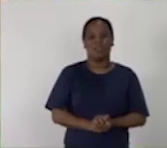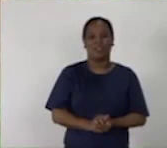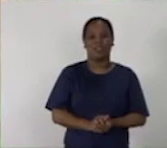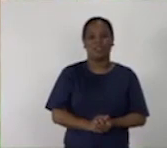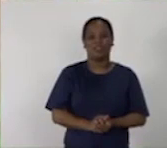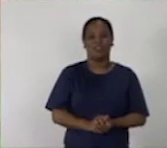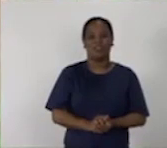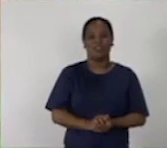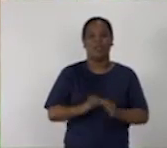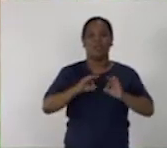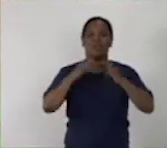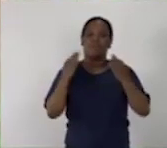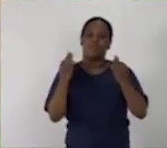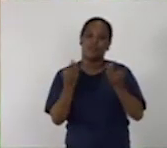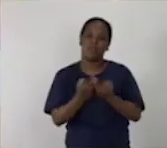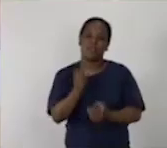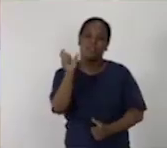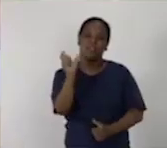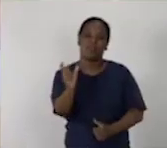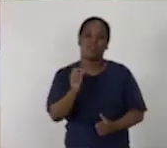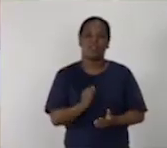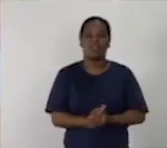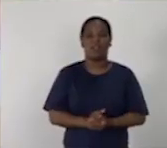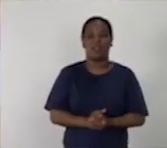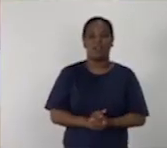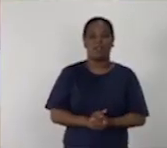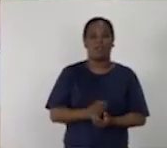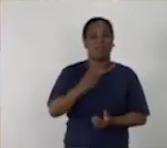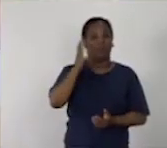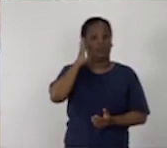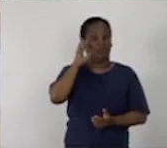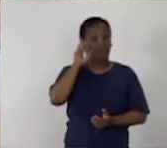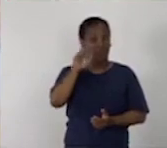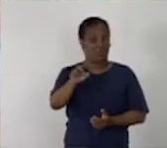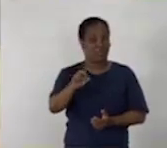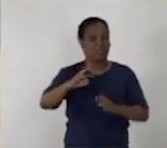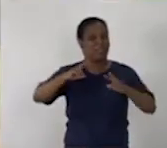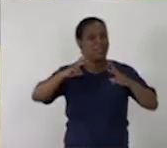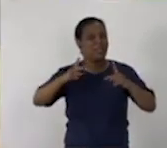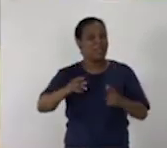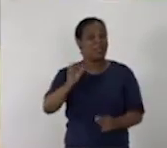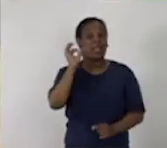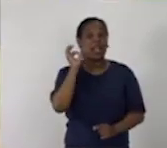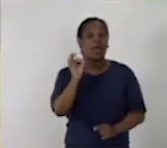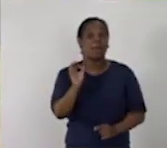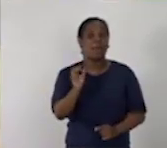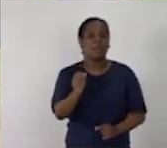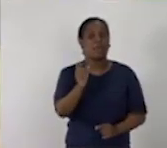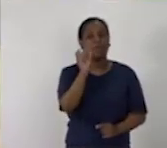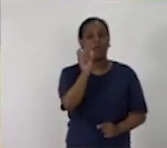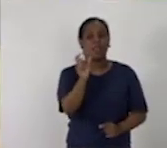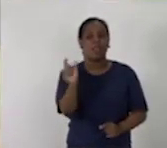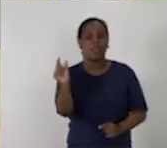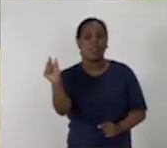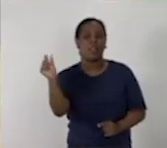familia de palabras. Fíjense que en todas se repiten casi las mismas letras.